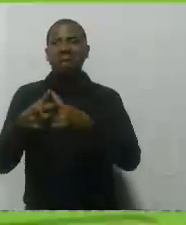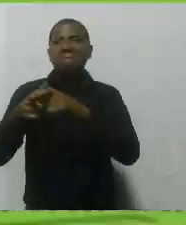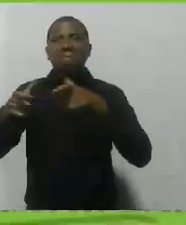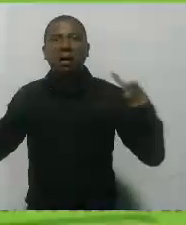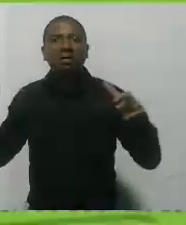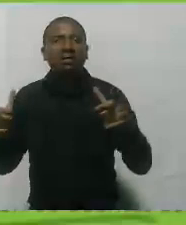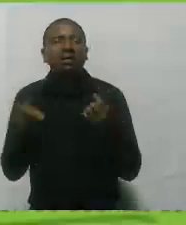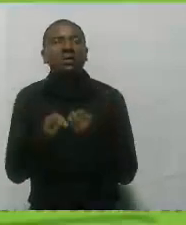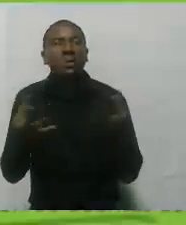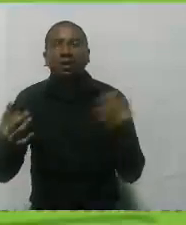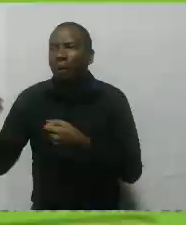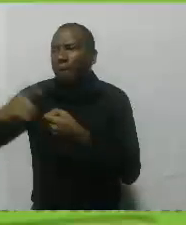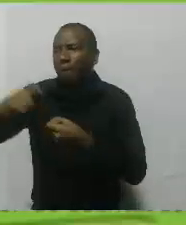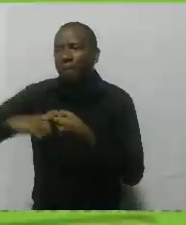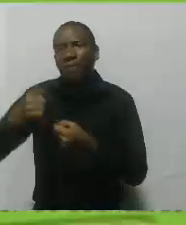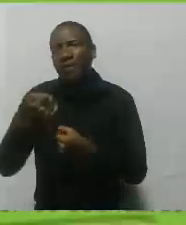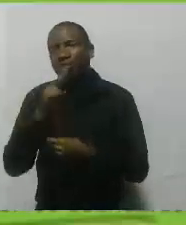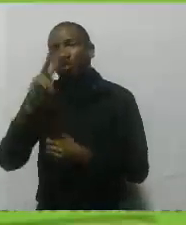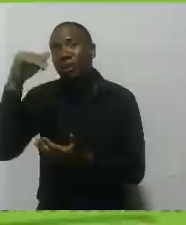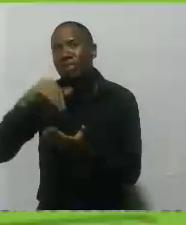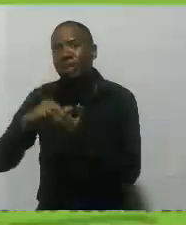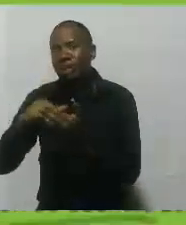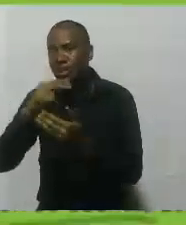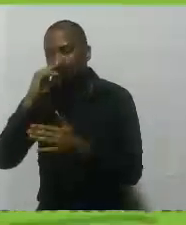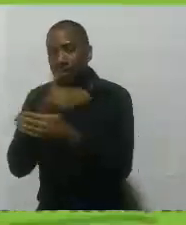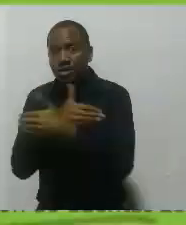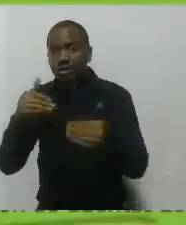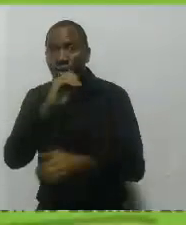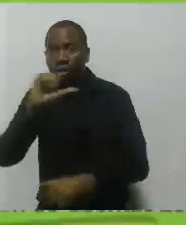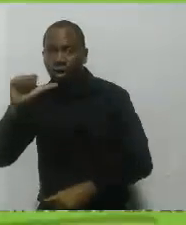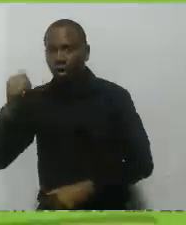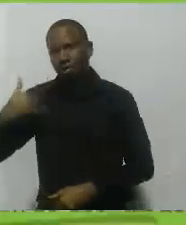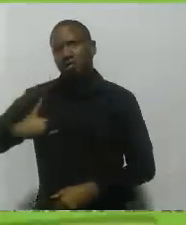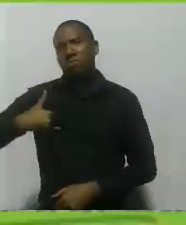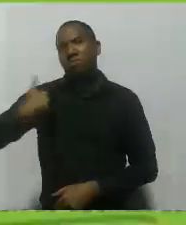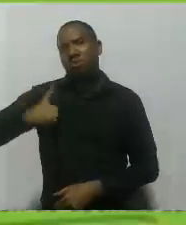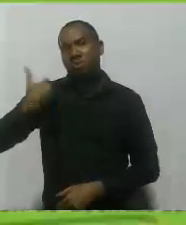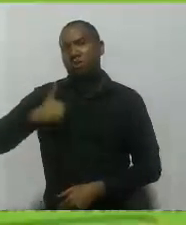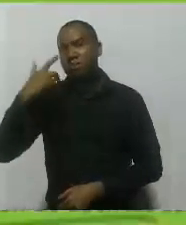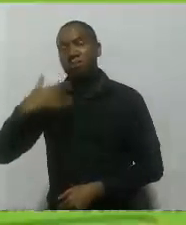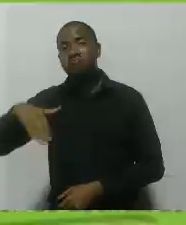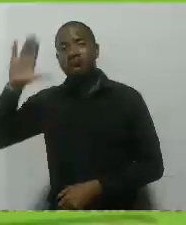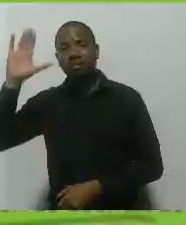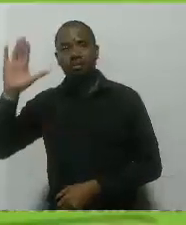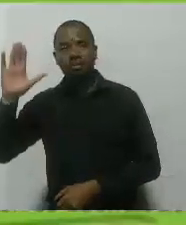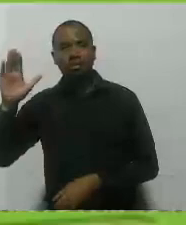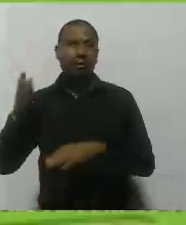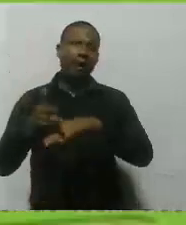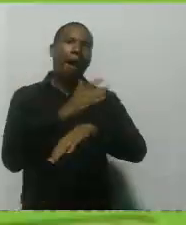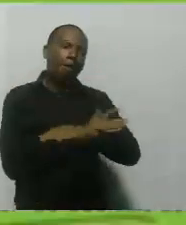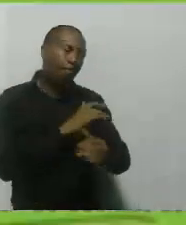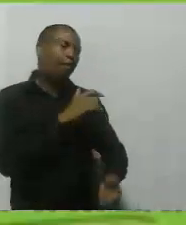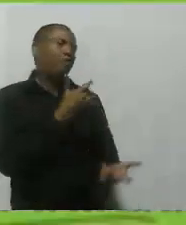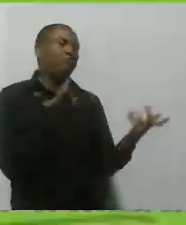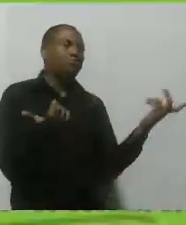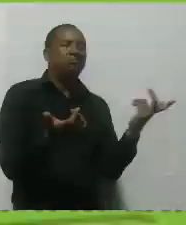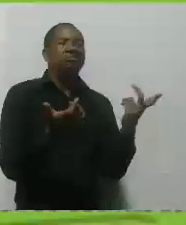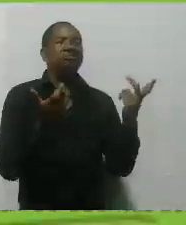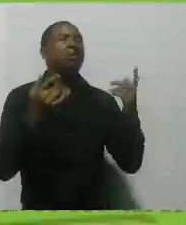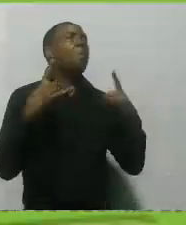12.786 jóvenes, sacándolos del ocio, de la drogadicción, del pandillismo,